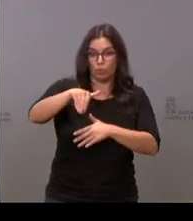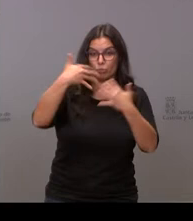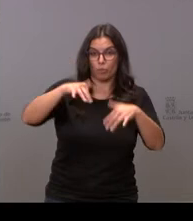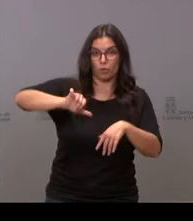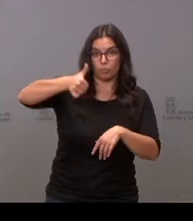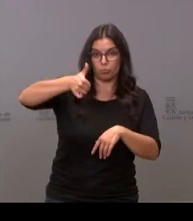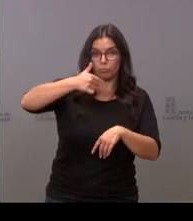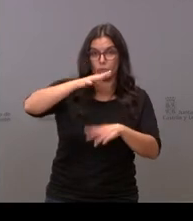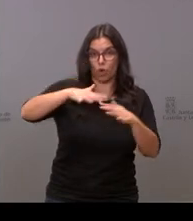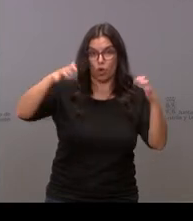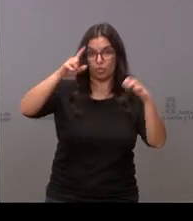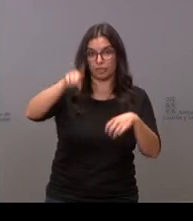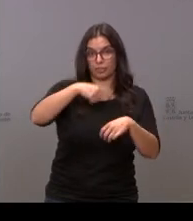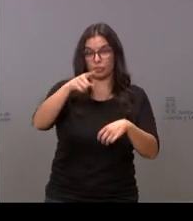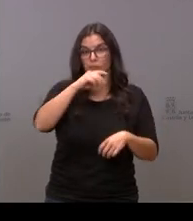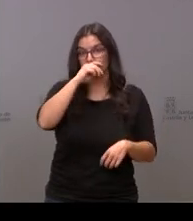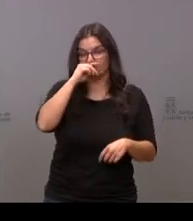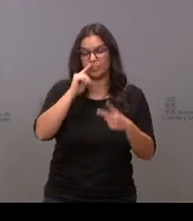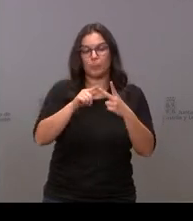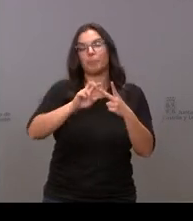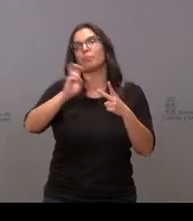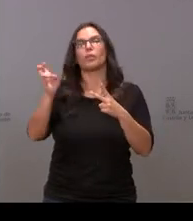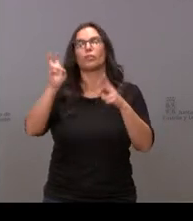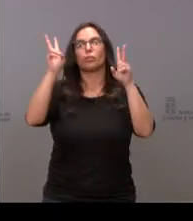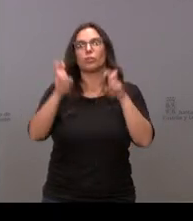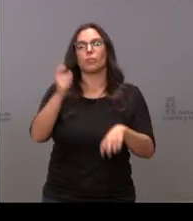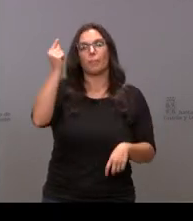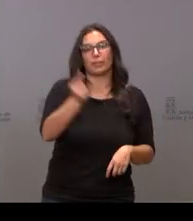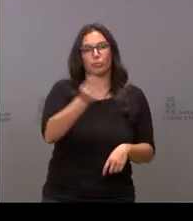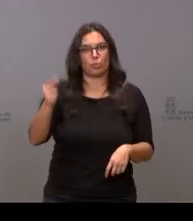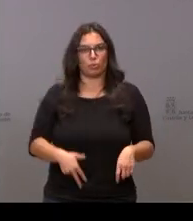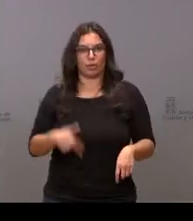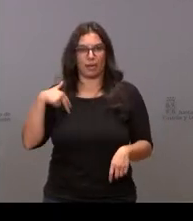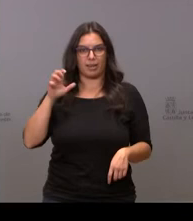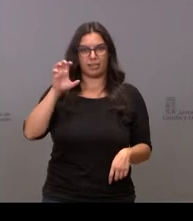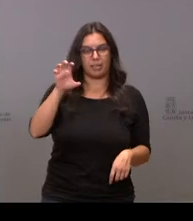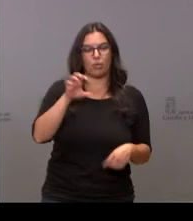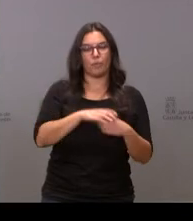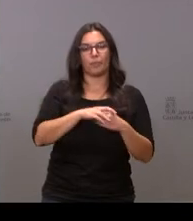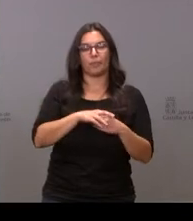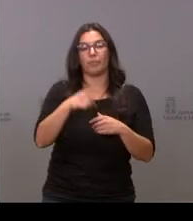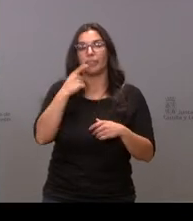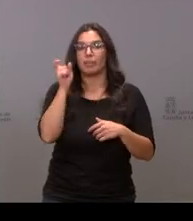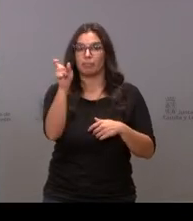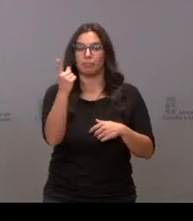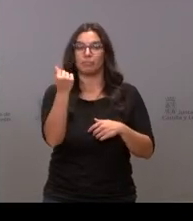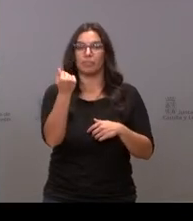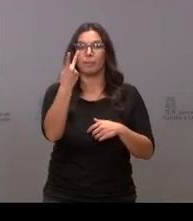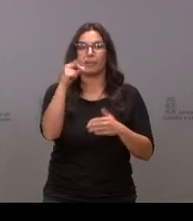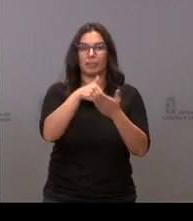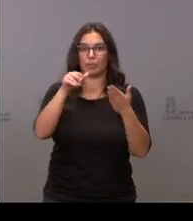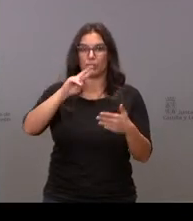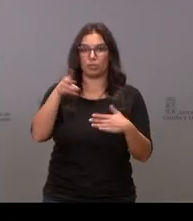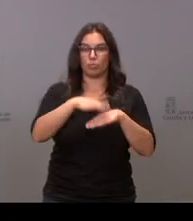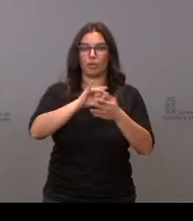y también otra cuestión sobre los presupuestos generales del Estado se materializa la partida de 20 millones de euros para el